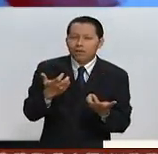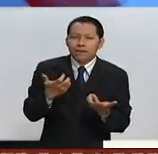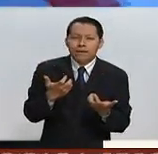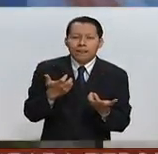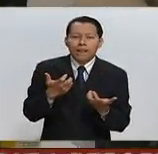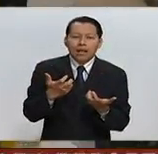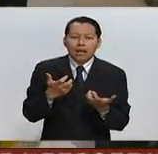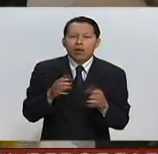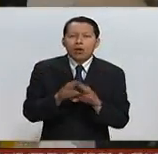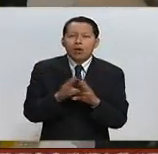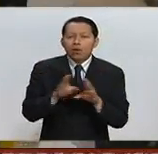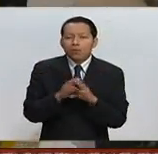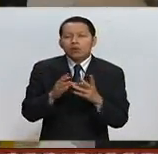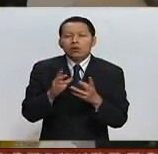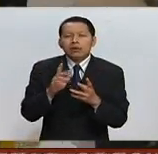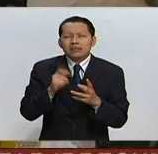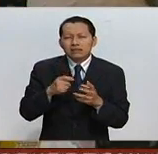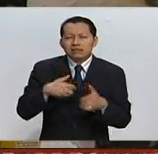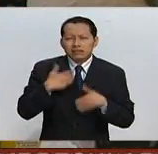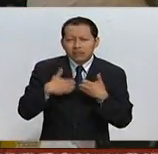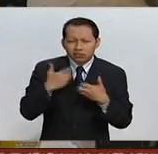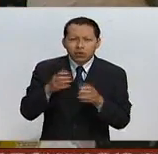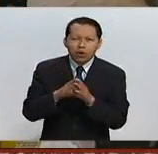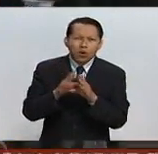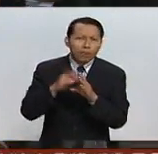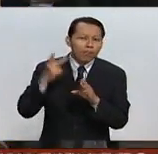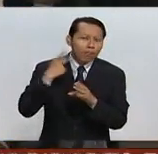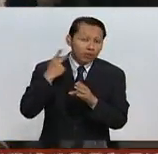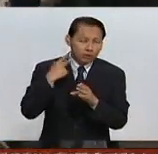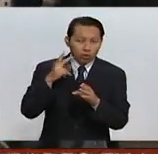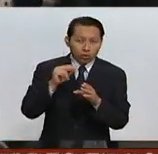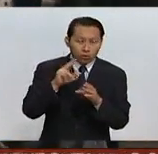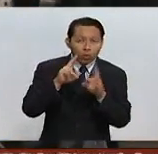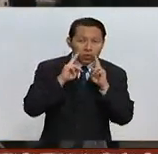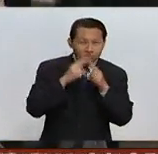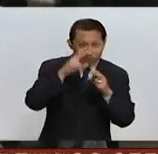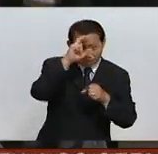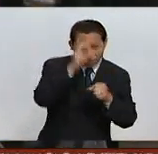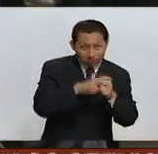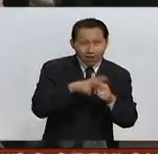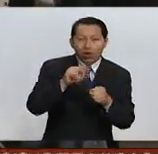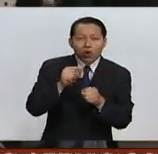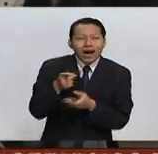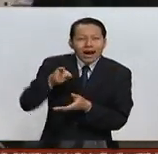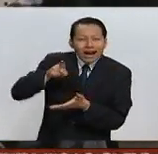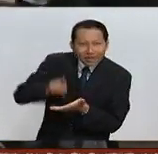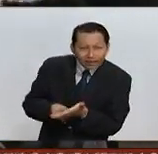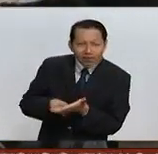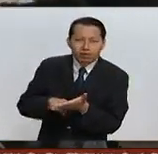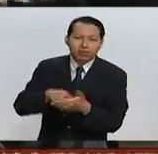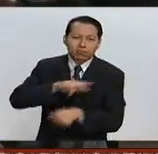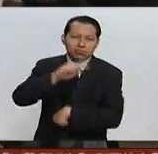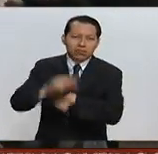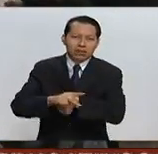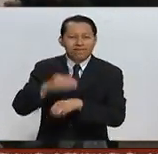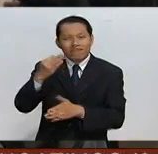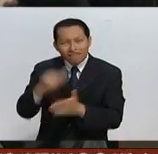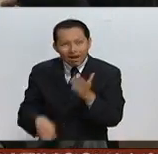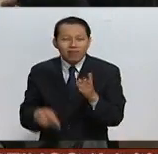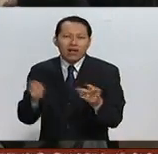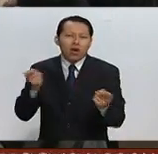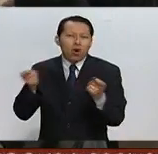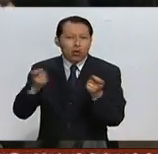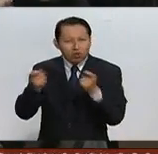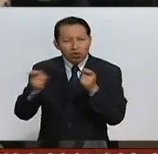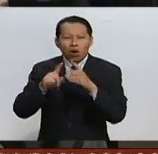enojo está asociado a las políticas, no de la Unión Europea, sino de las políticas internas, de la falta de controles migratorios